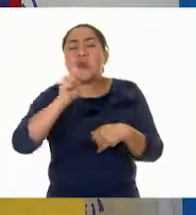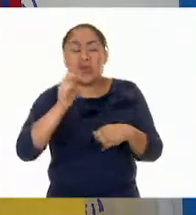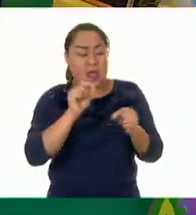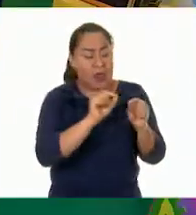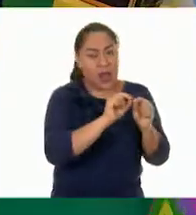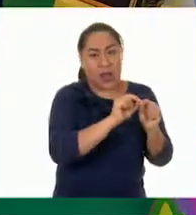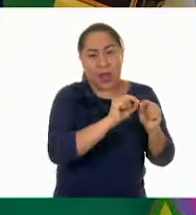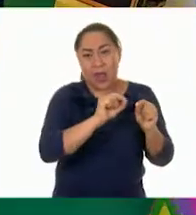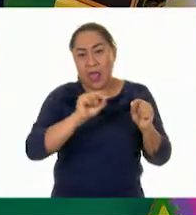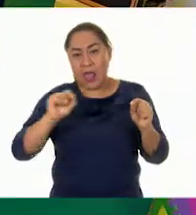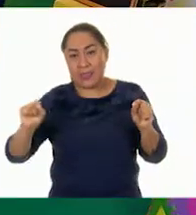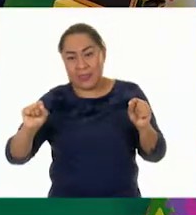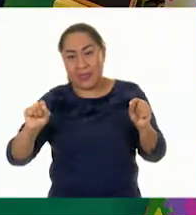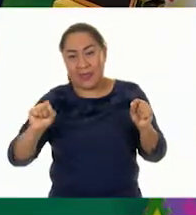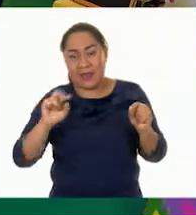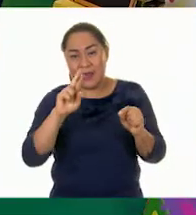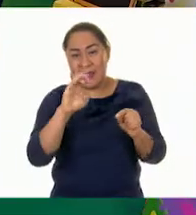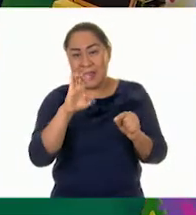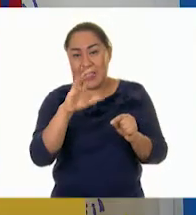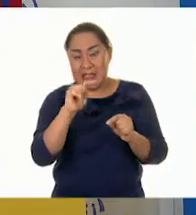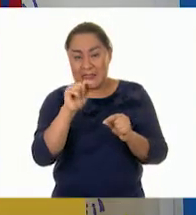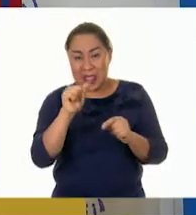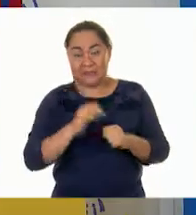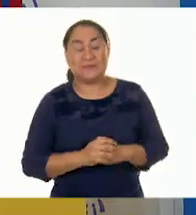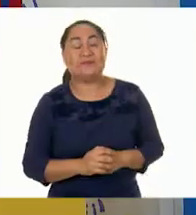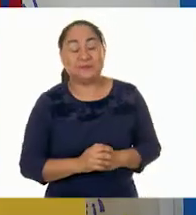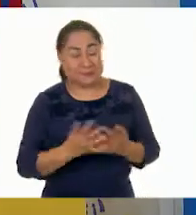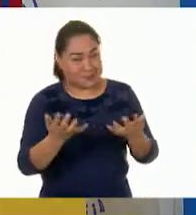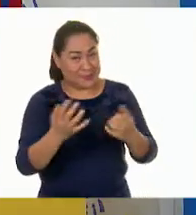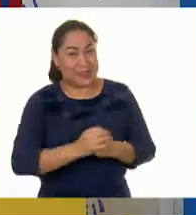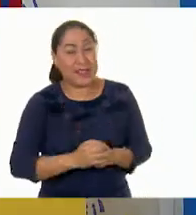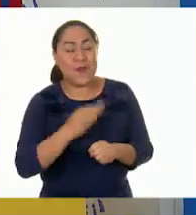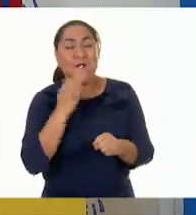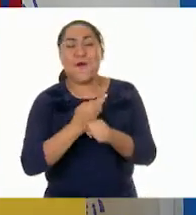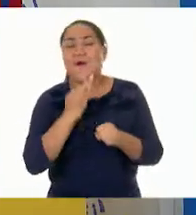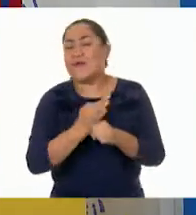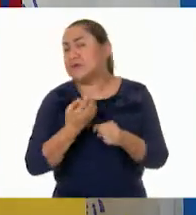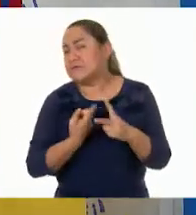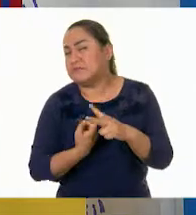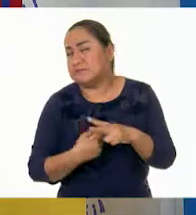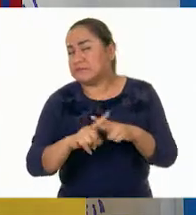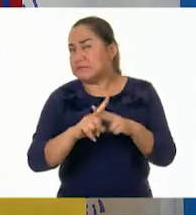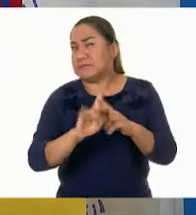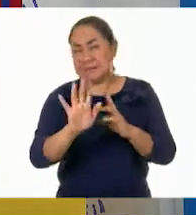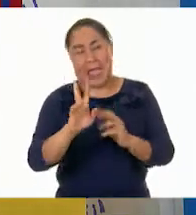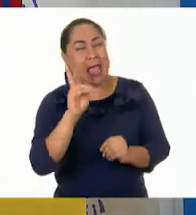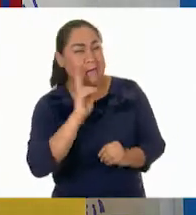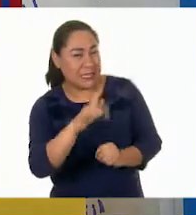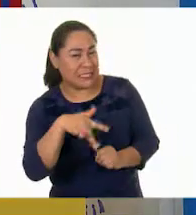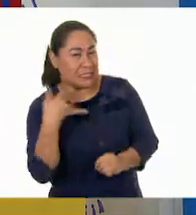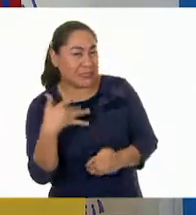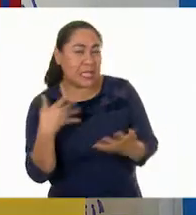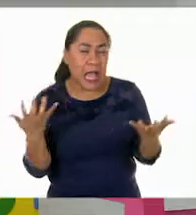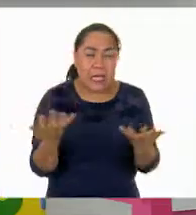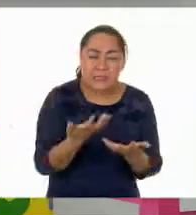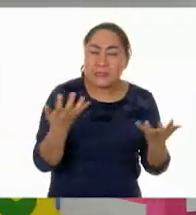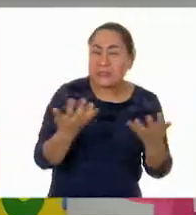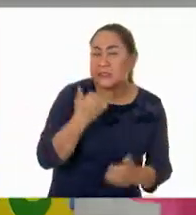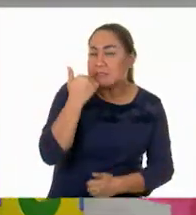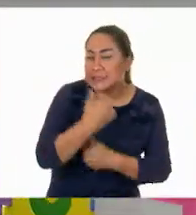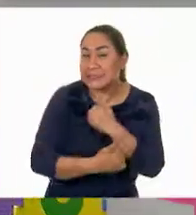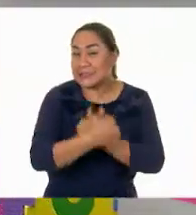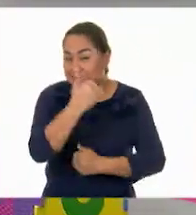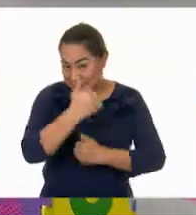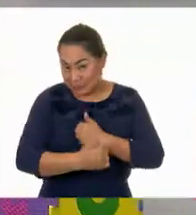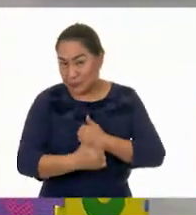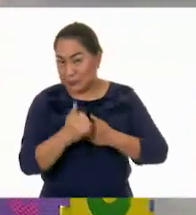parece? Me parece perfecto. Y bueno, vamos a empezar con un primer reto. ¿Te parece? A ver, venga el primer reto